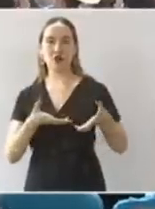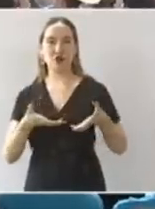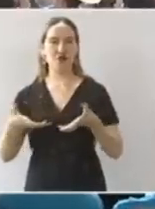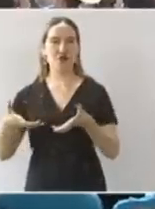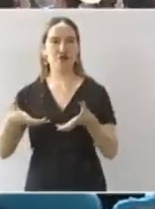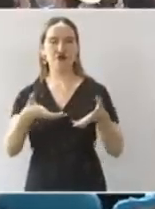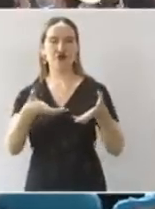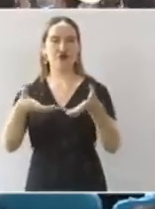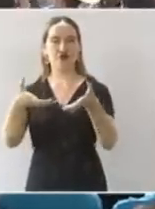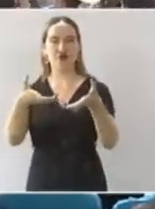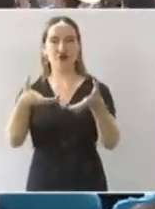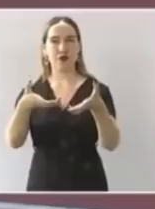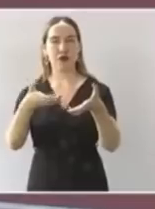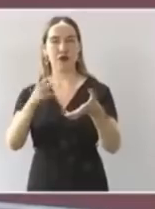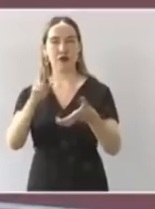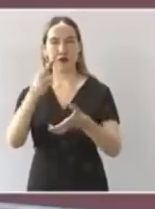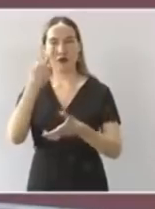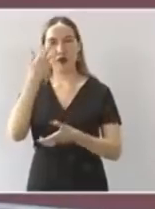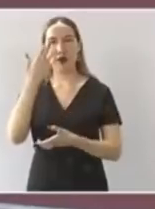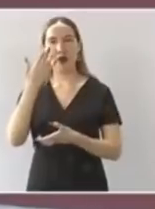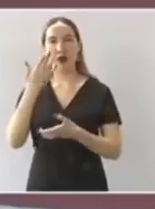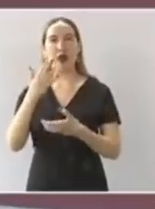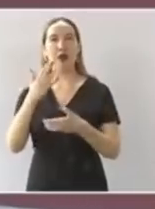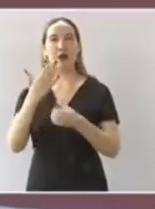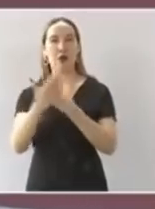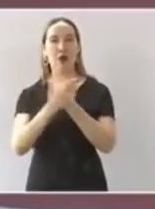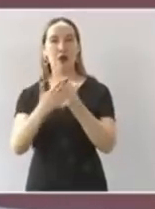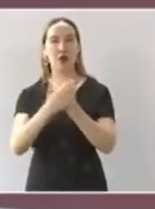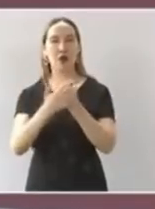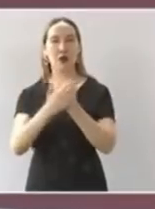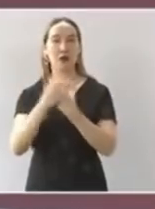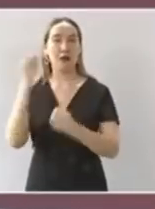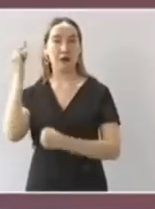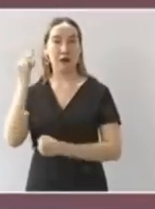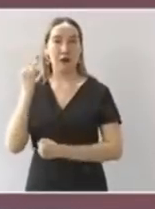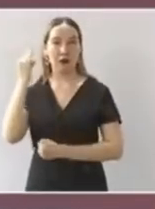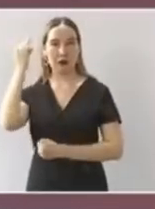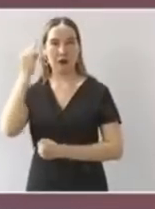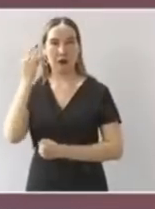que en marzo tiene que estar terminado del año próximo